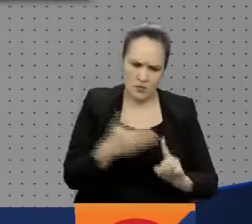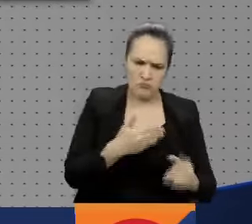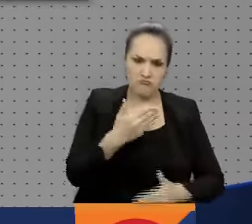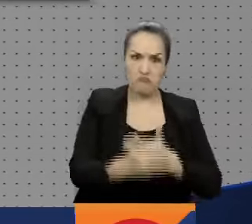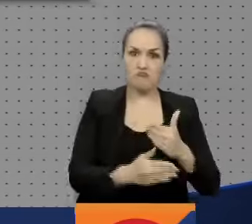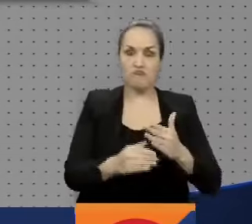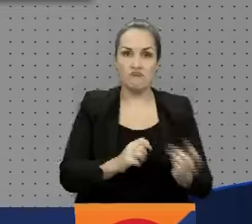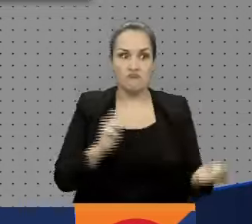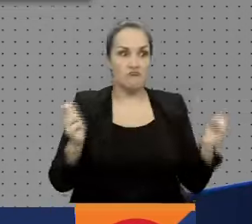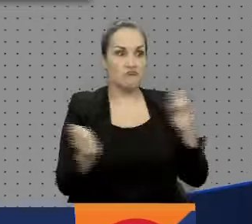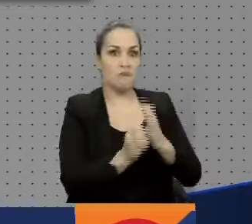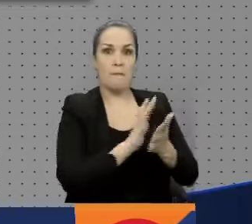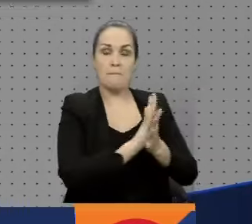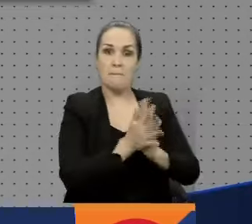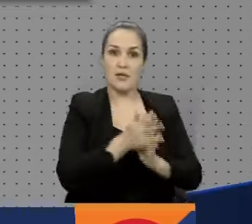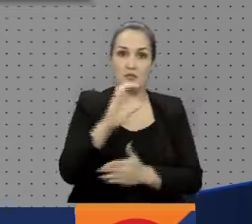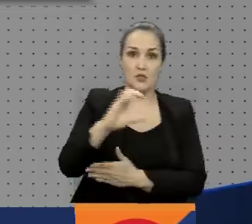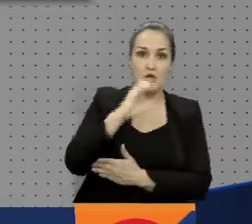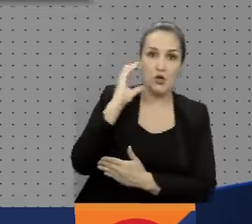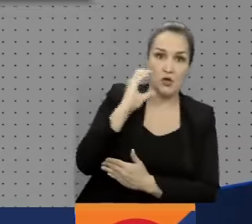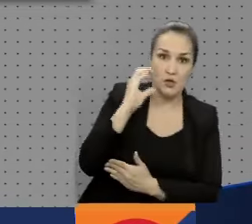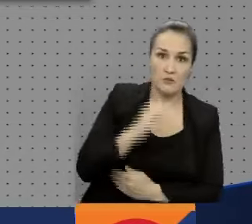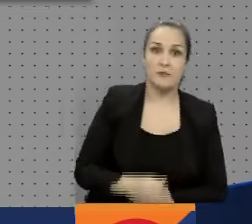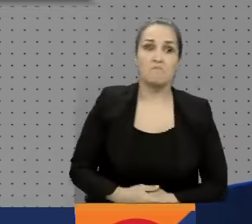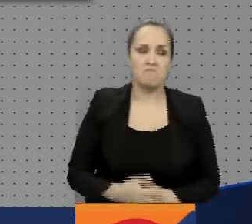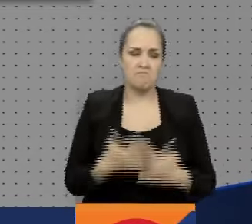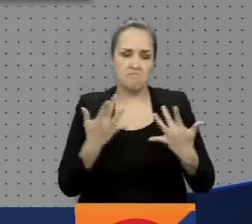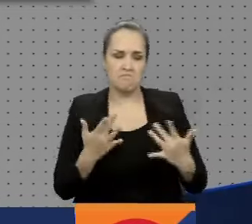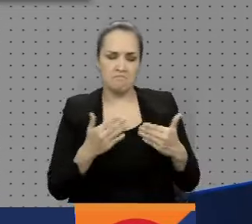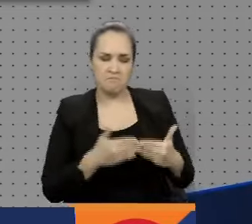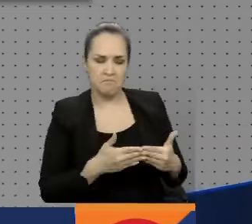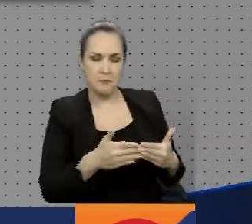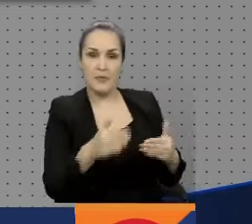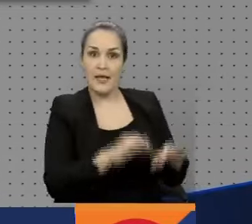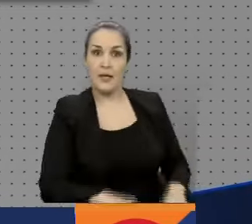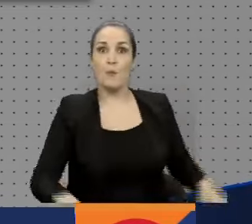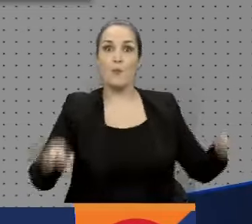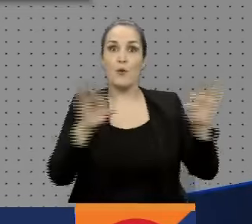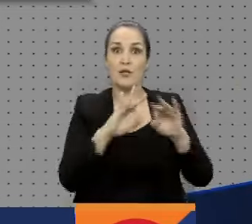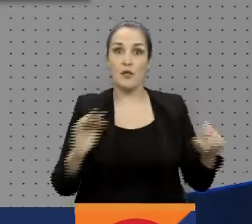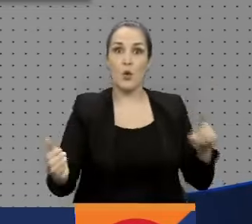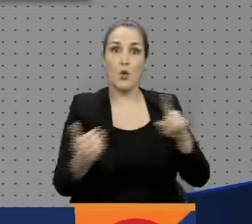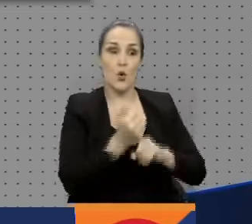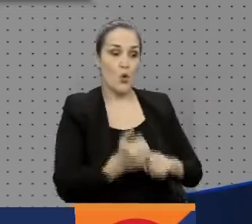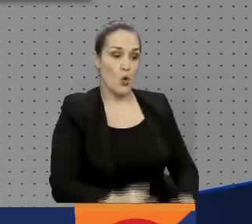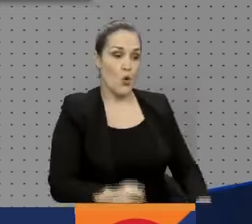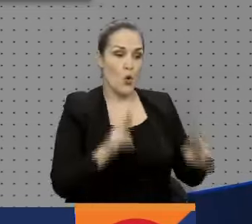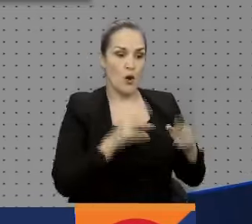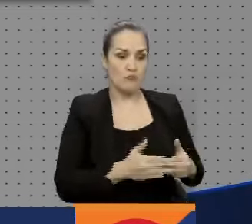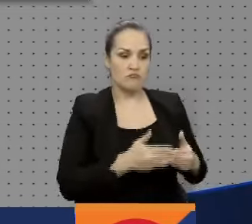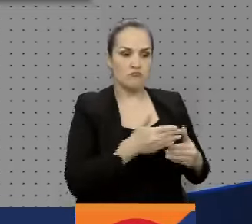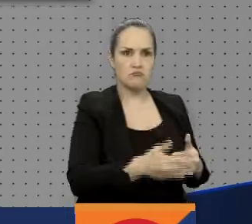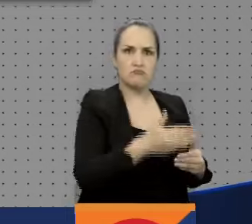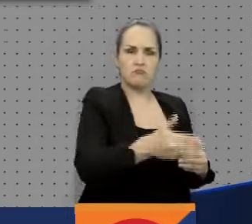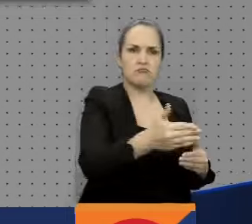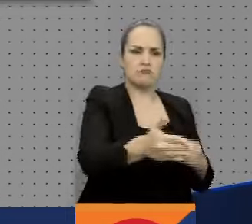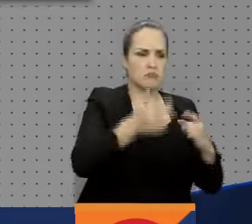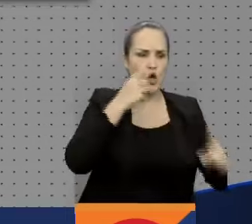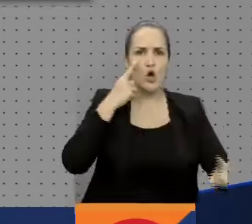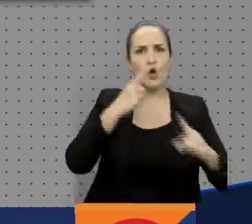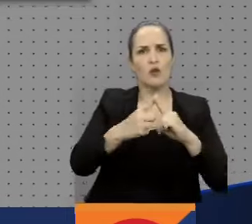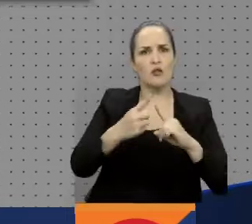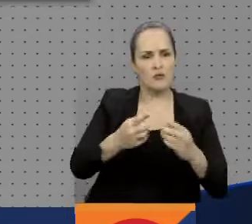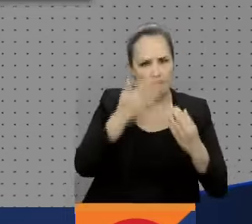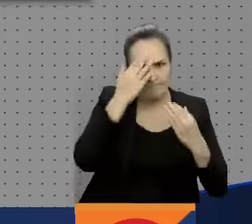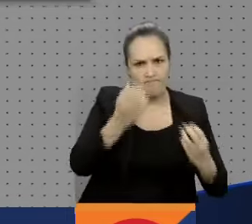hito en los procesos de paz en Colombia. Esperamos que este importante logro permita a las partes seguir avanzando en la superación del conflicto